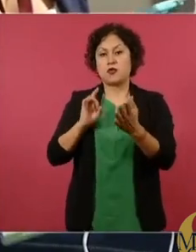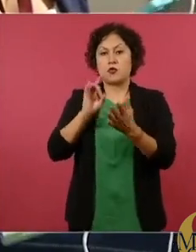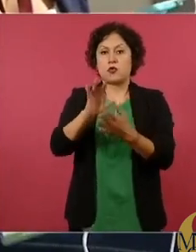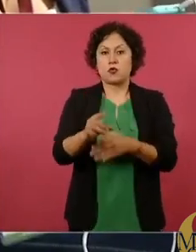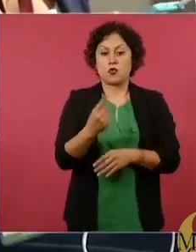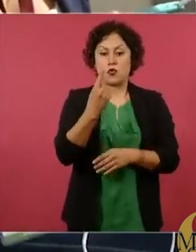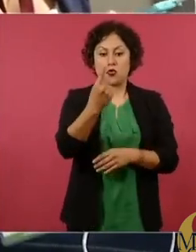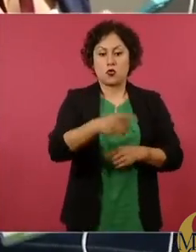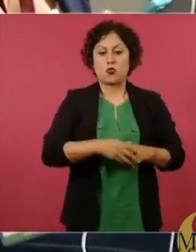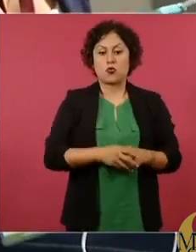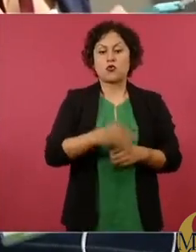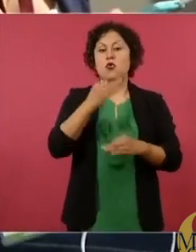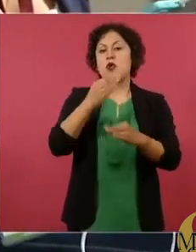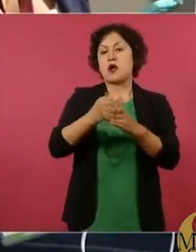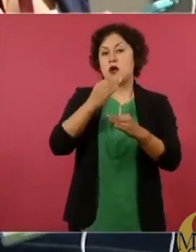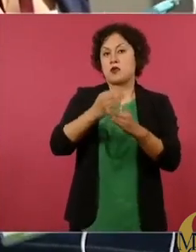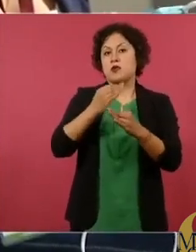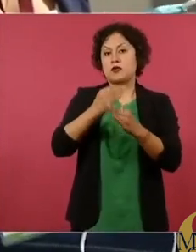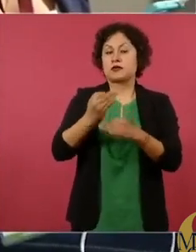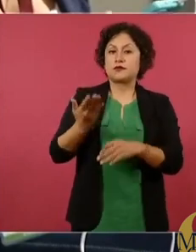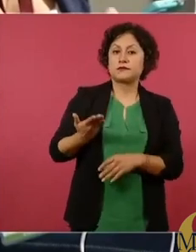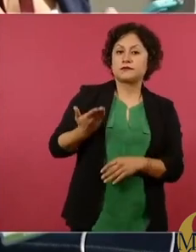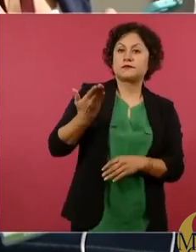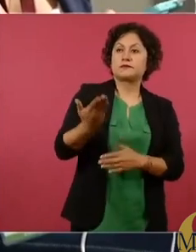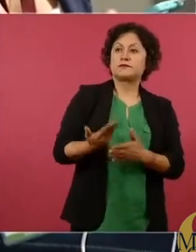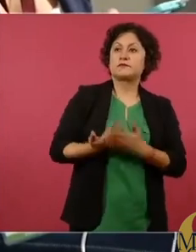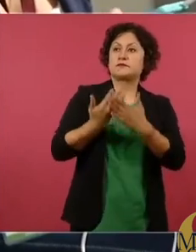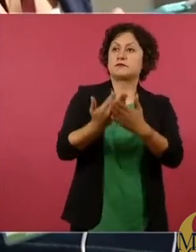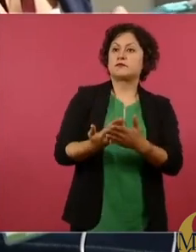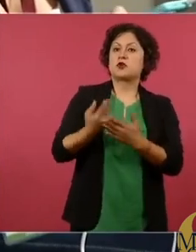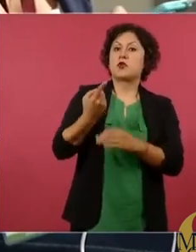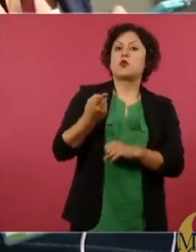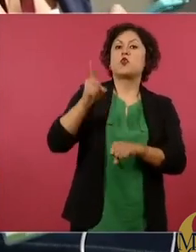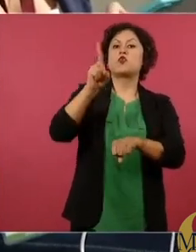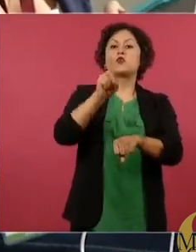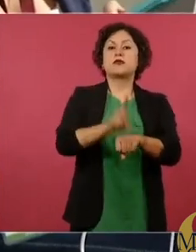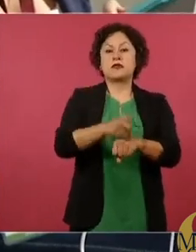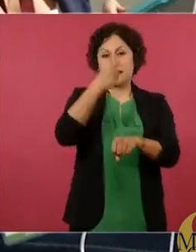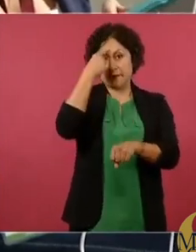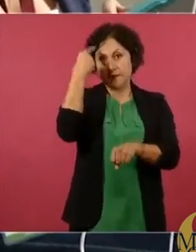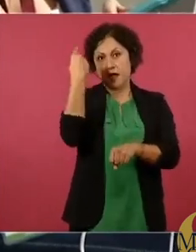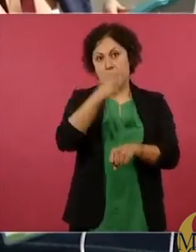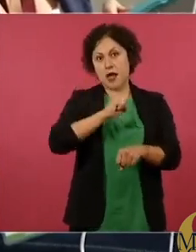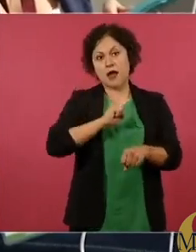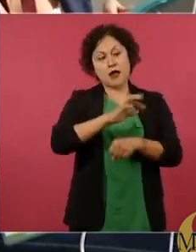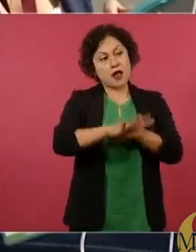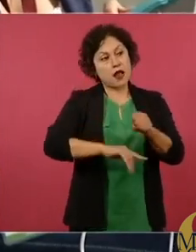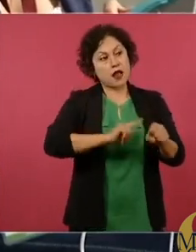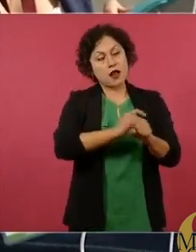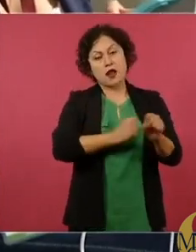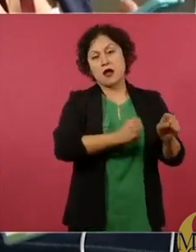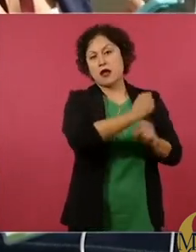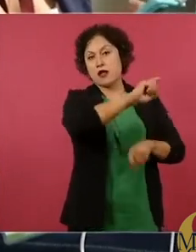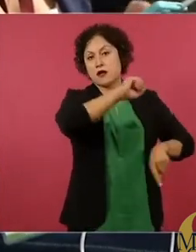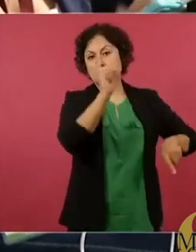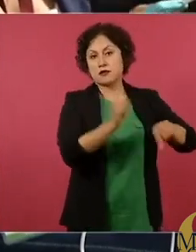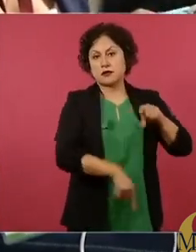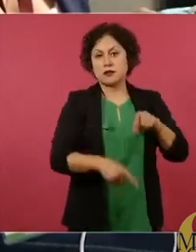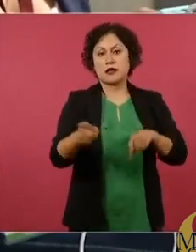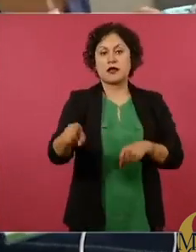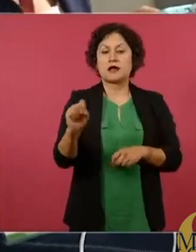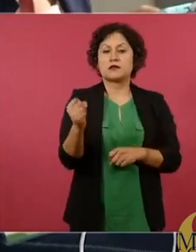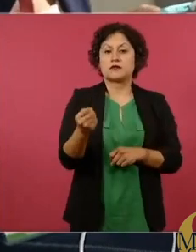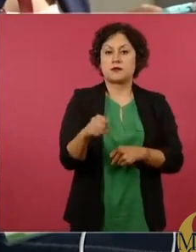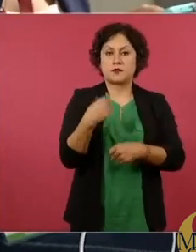estamos esperando el decreto por el día por la no violencia contra los animales para el mes de septiembre y así poder continuar con el desarrollo del programa del primer festival